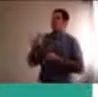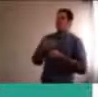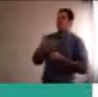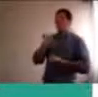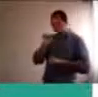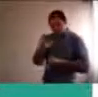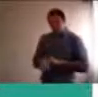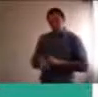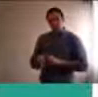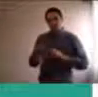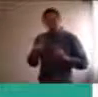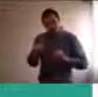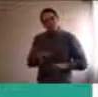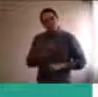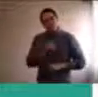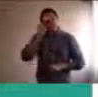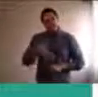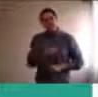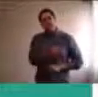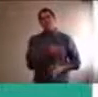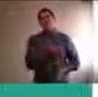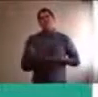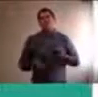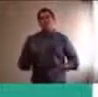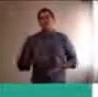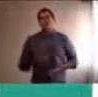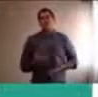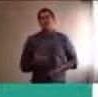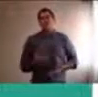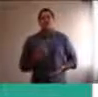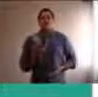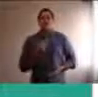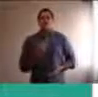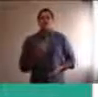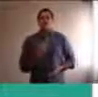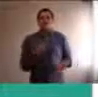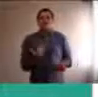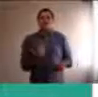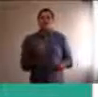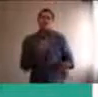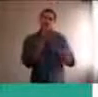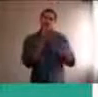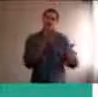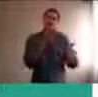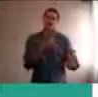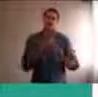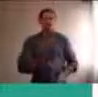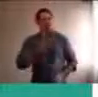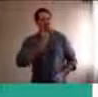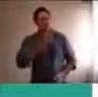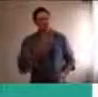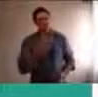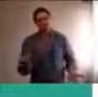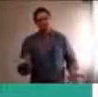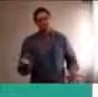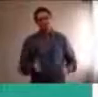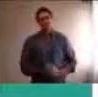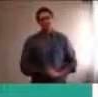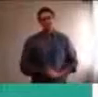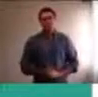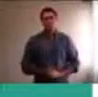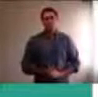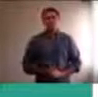Y un poco, volviendo como, como otro recurso, y otra estrategia, que habíamos hablado hace un rato, acerca del lugar del